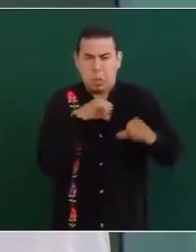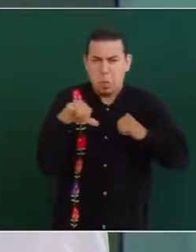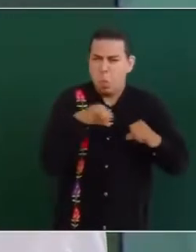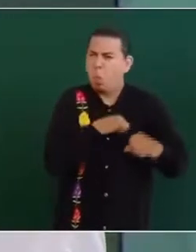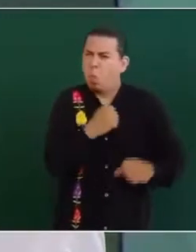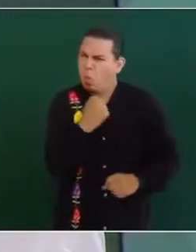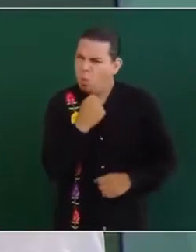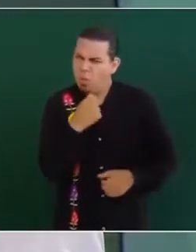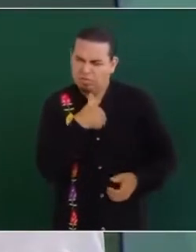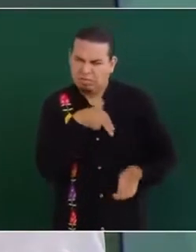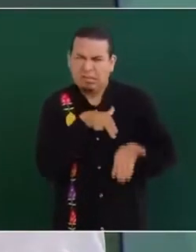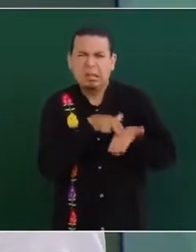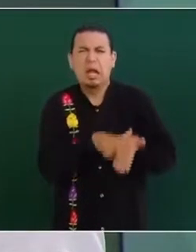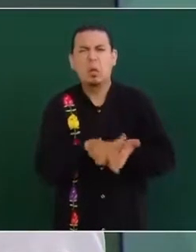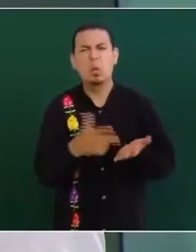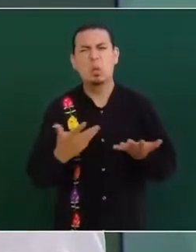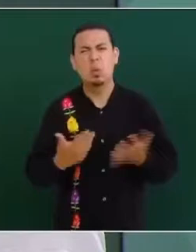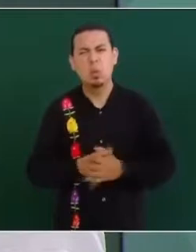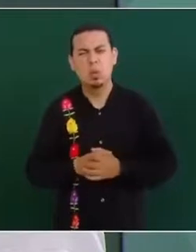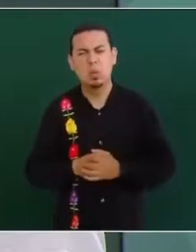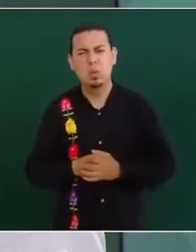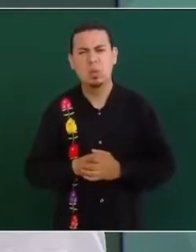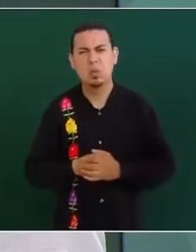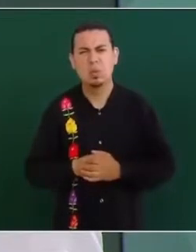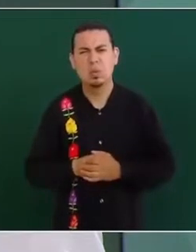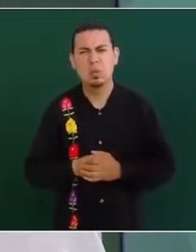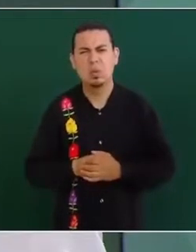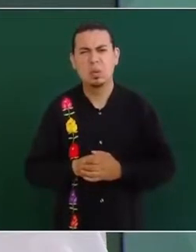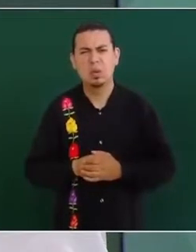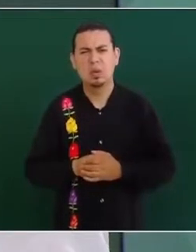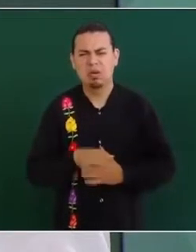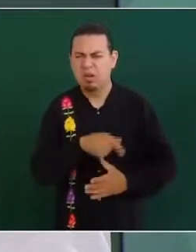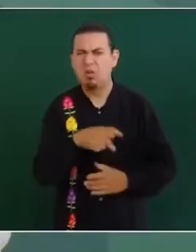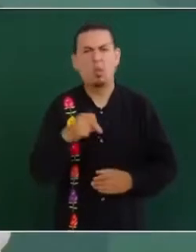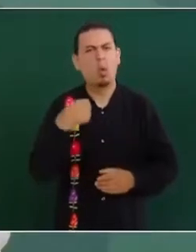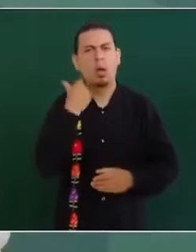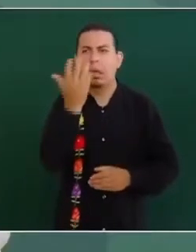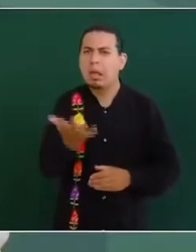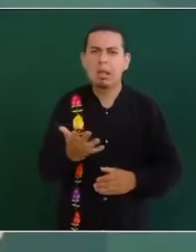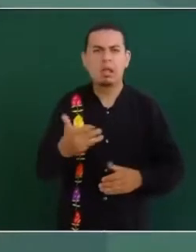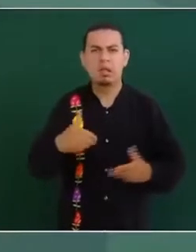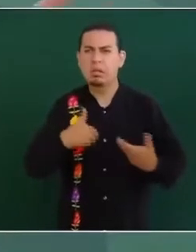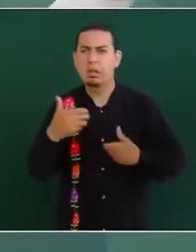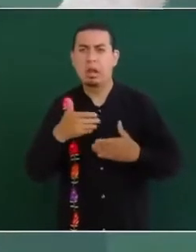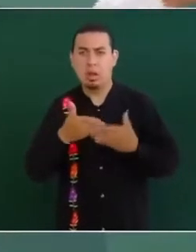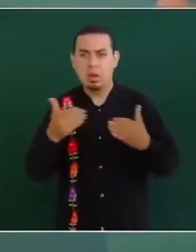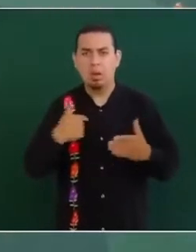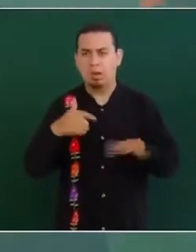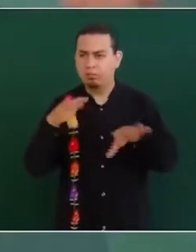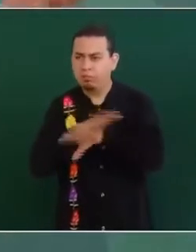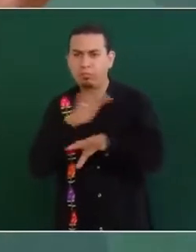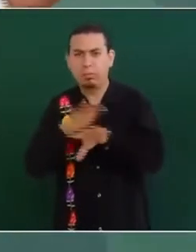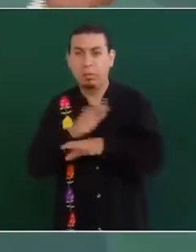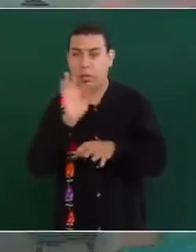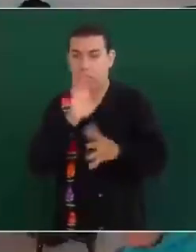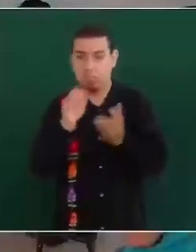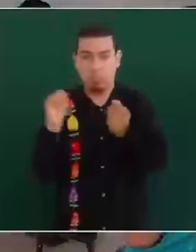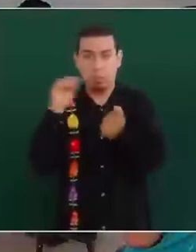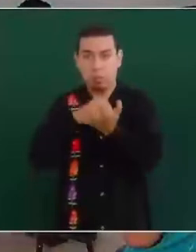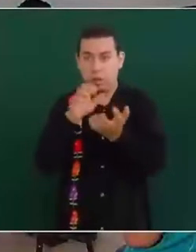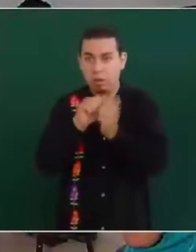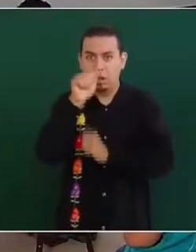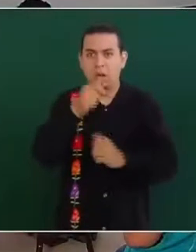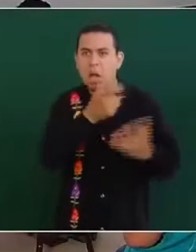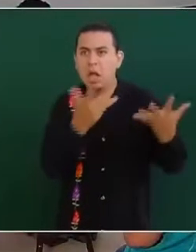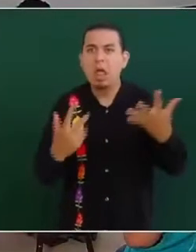¿les molesta? Y ahora, pero ¿cómo le van a hacer si ya está en